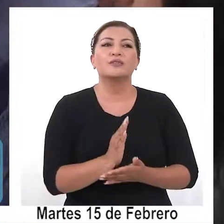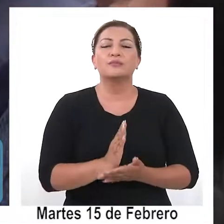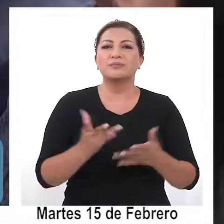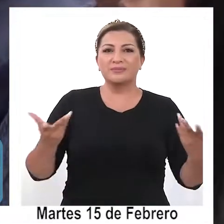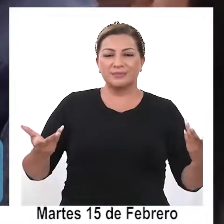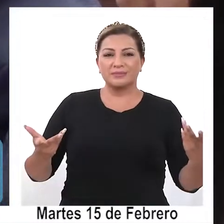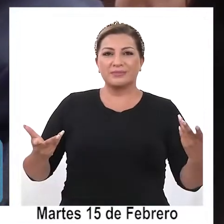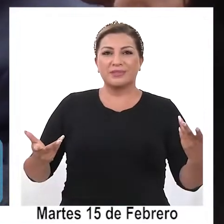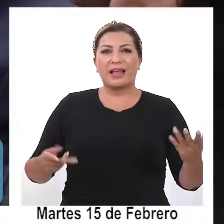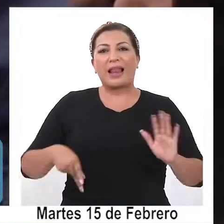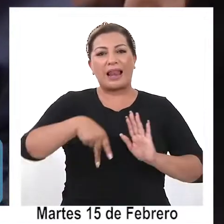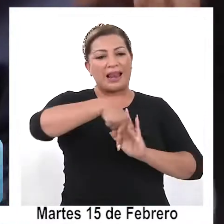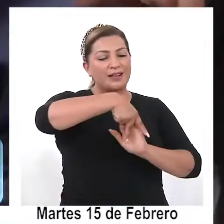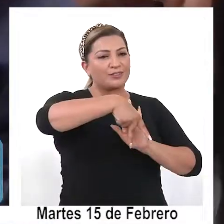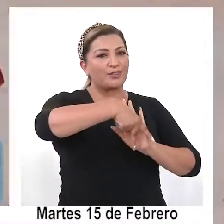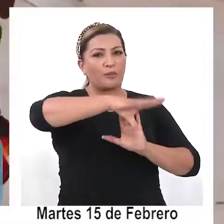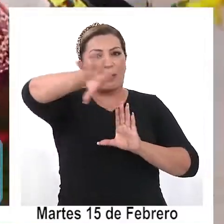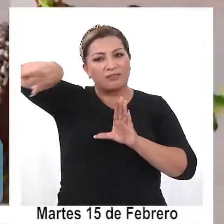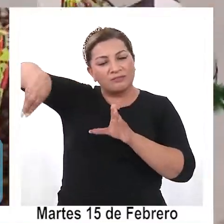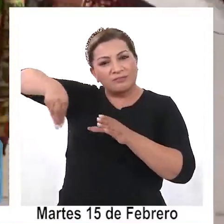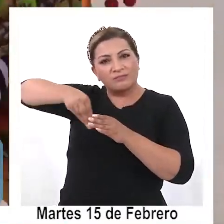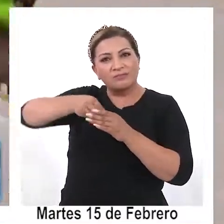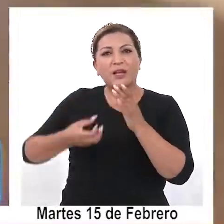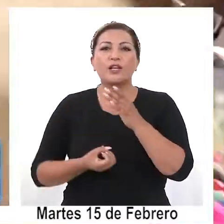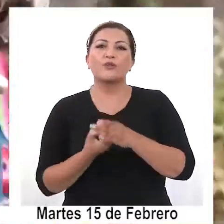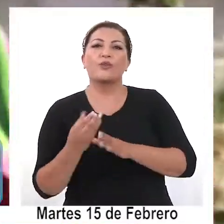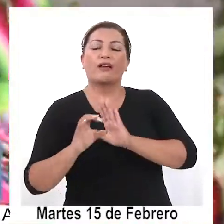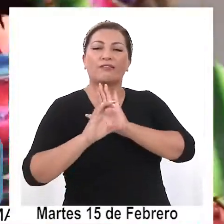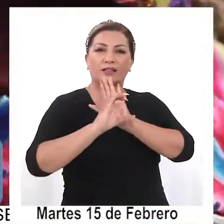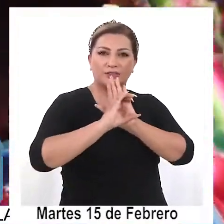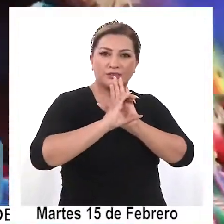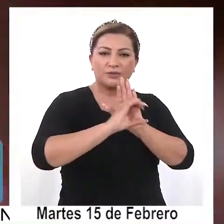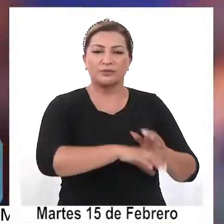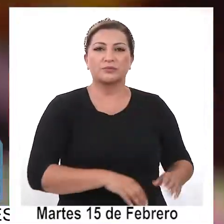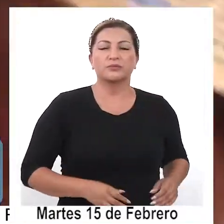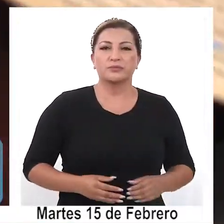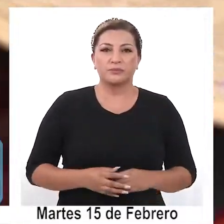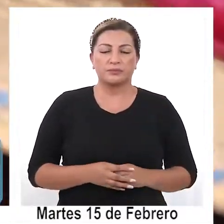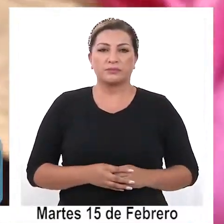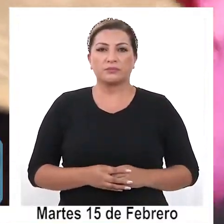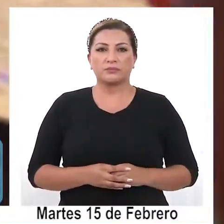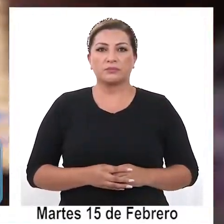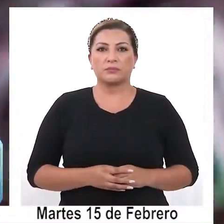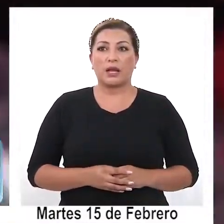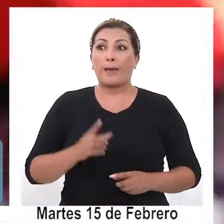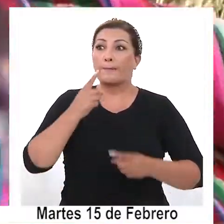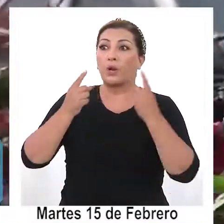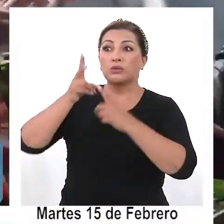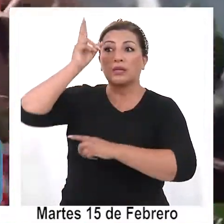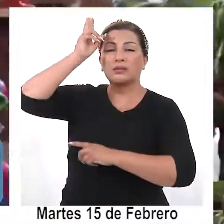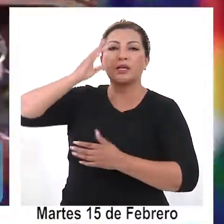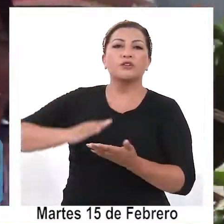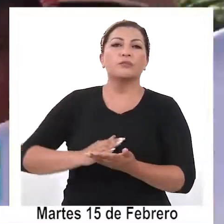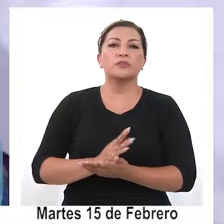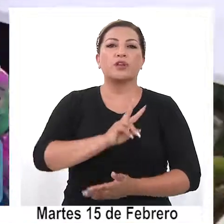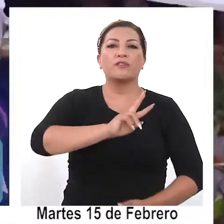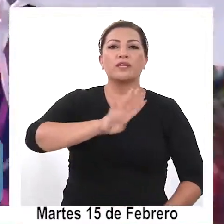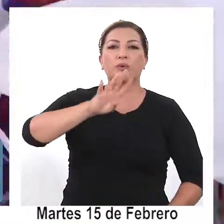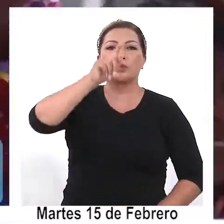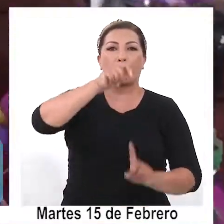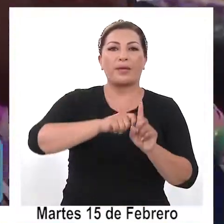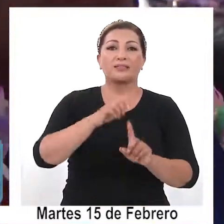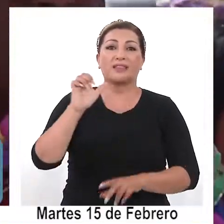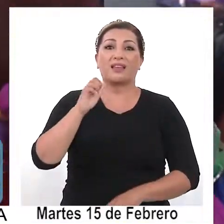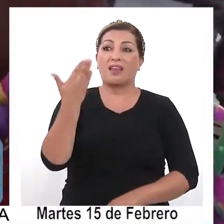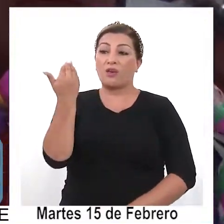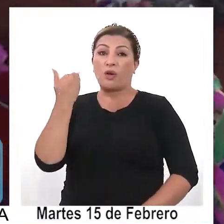principios y normas que serán incorporados en la nueva constitución. La consulta indígena comenzó el 24 de enero